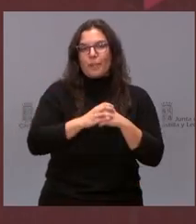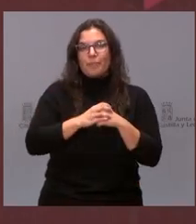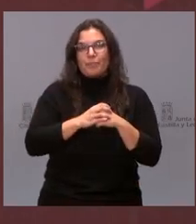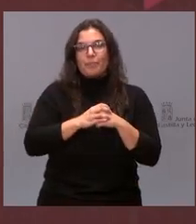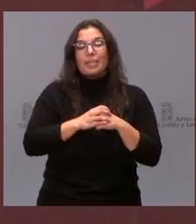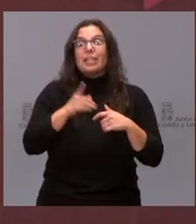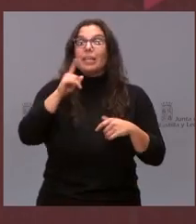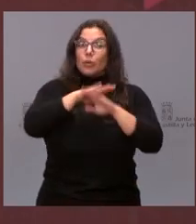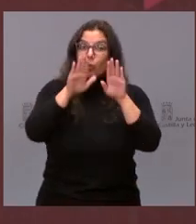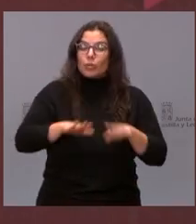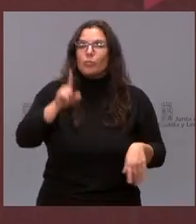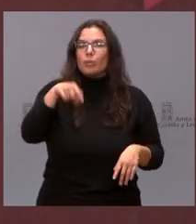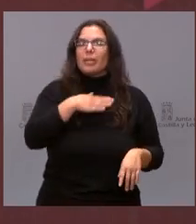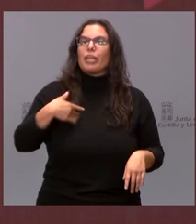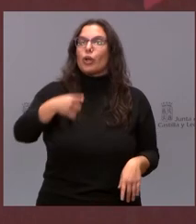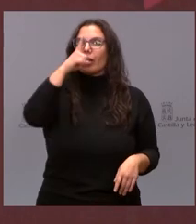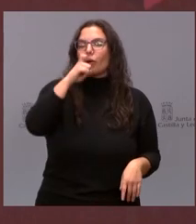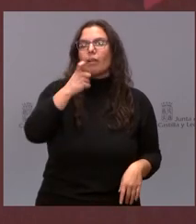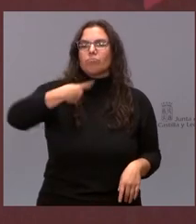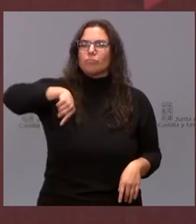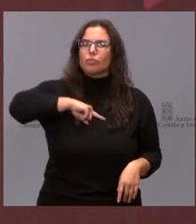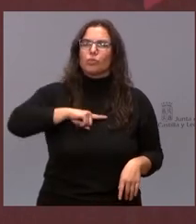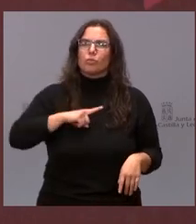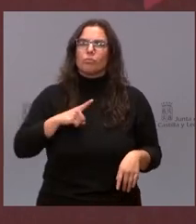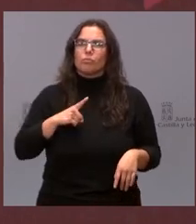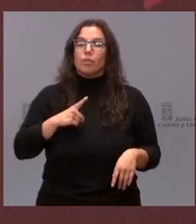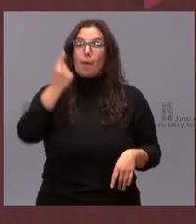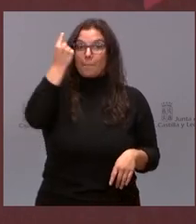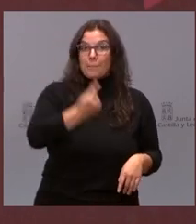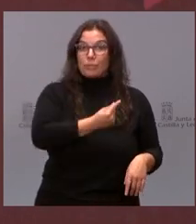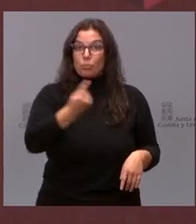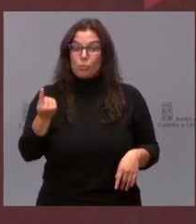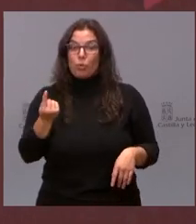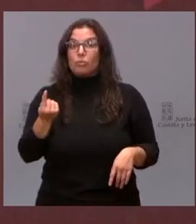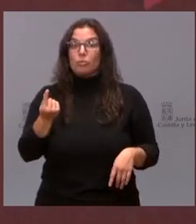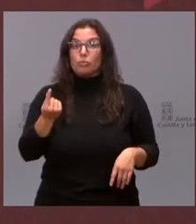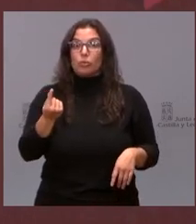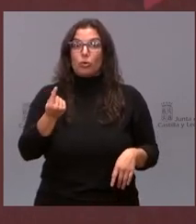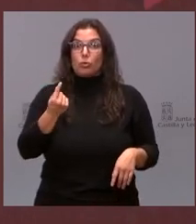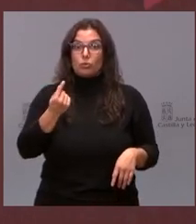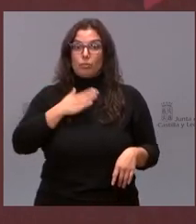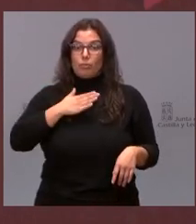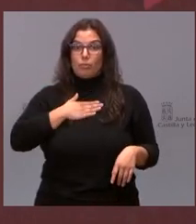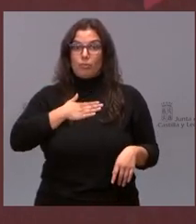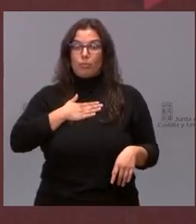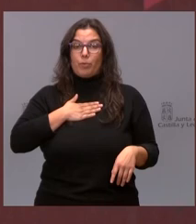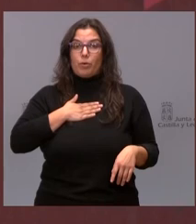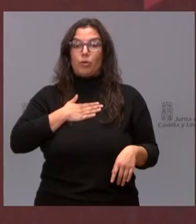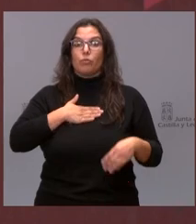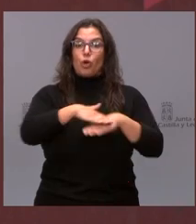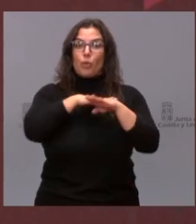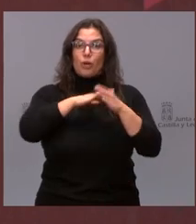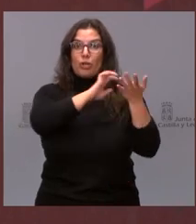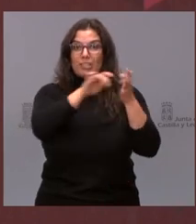despedirme sin recordar que seguimos en los presupuestos de Castilla y León, en los presupuestos del Gobierno.